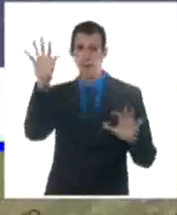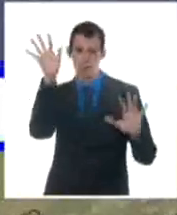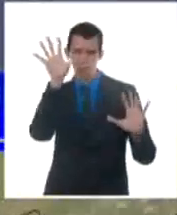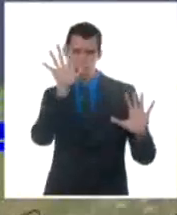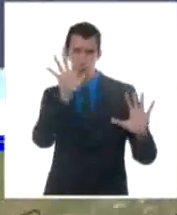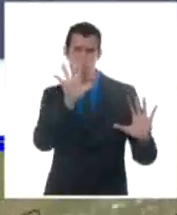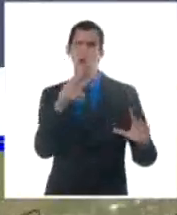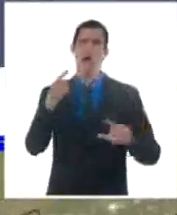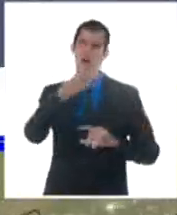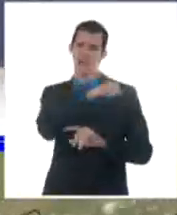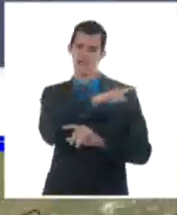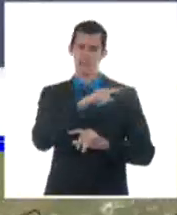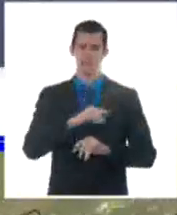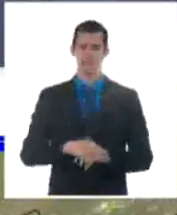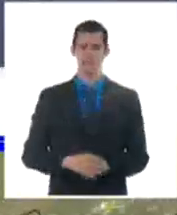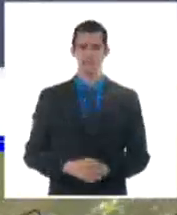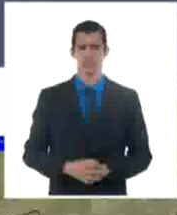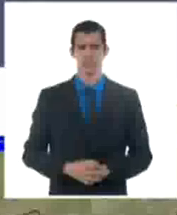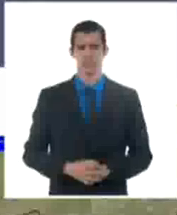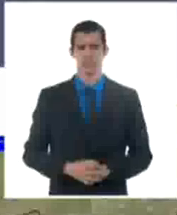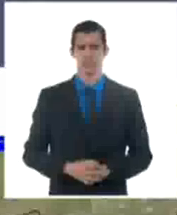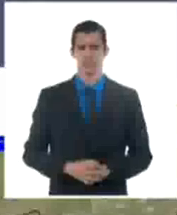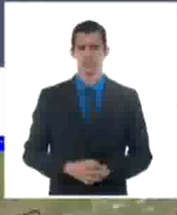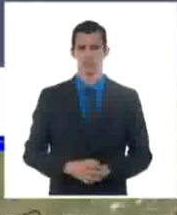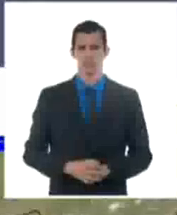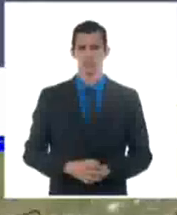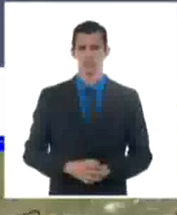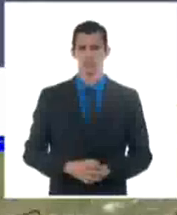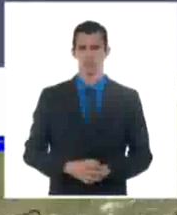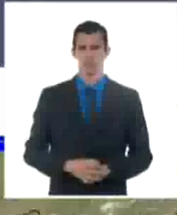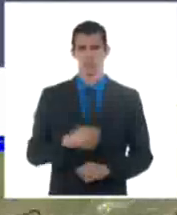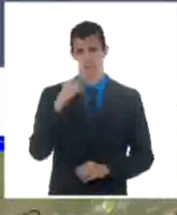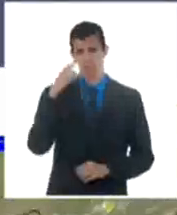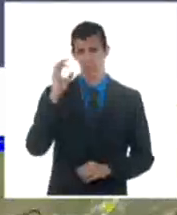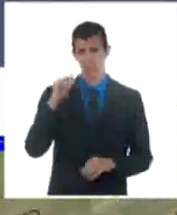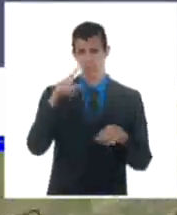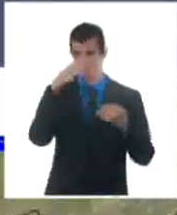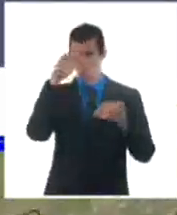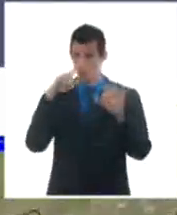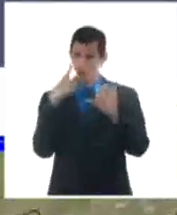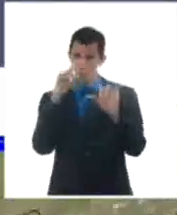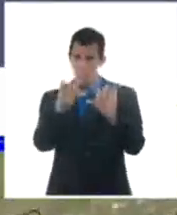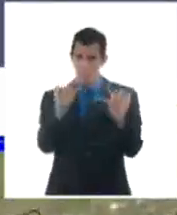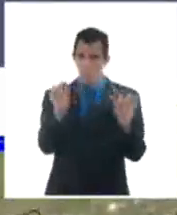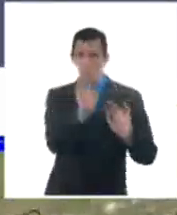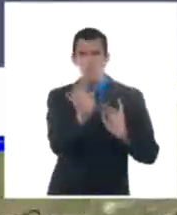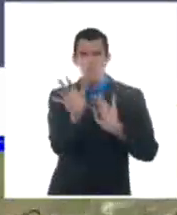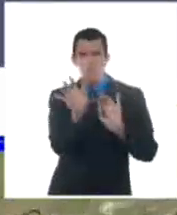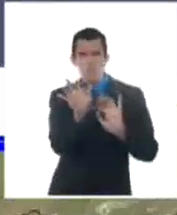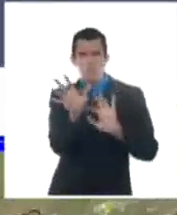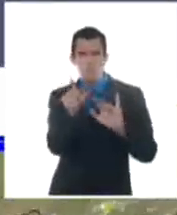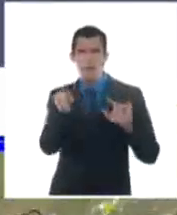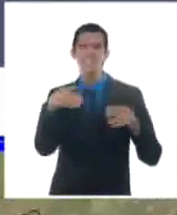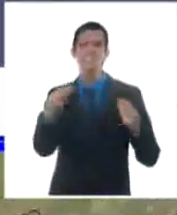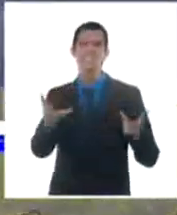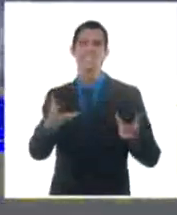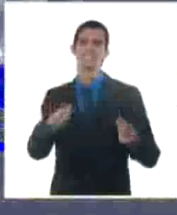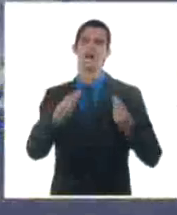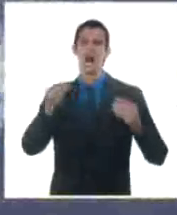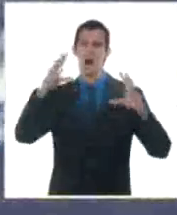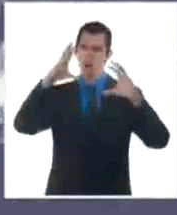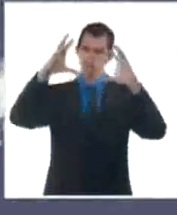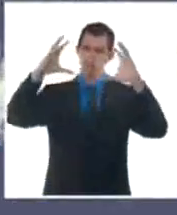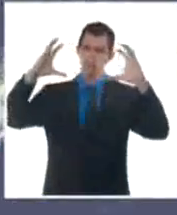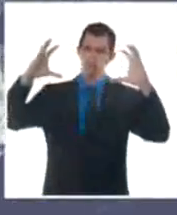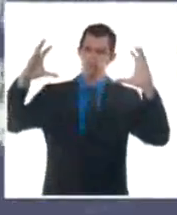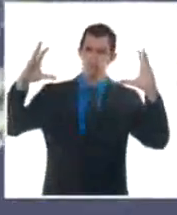de ayer a la chipiela cubana. Este sistema, pues, observen cómo continúa produciendo abundantes nublados e incentivando, junto con la inestabilidad